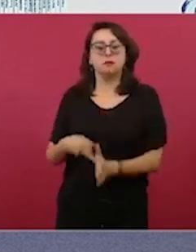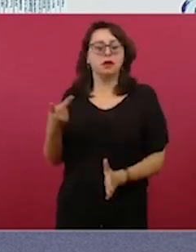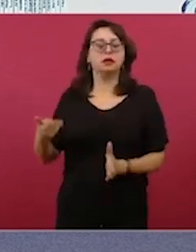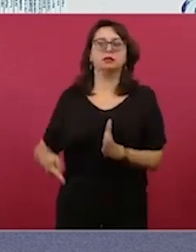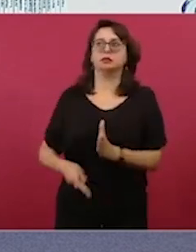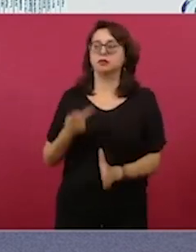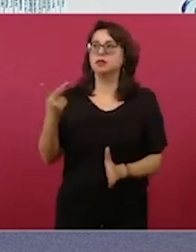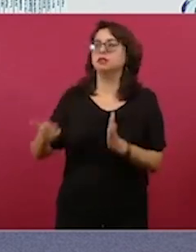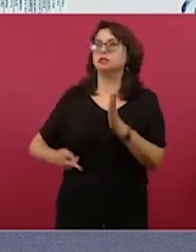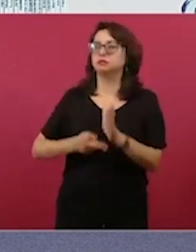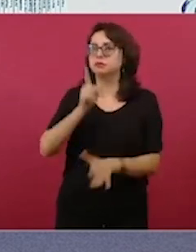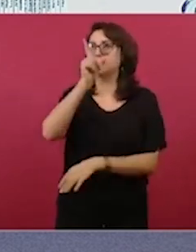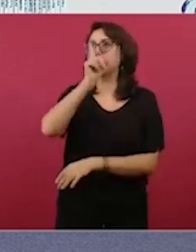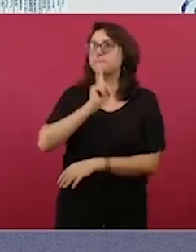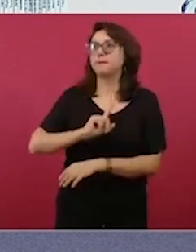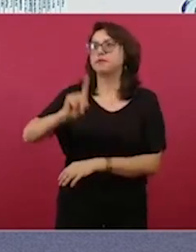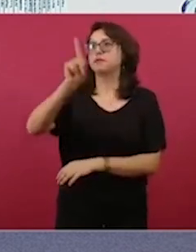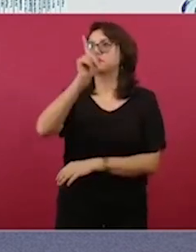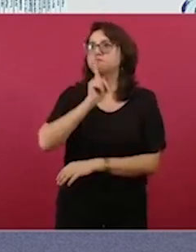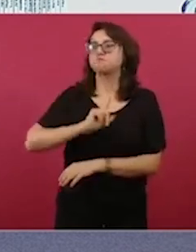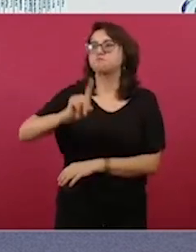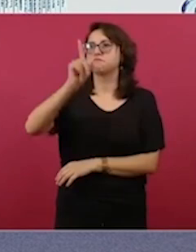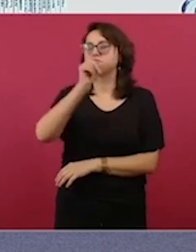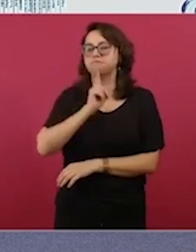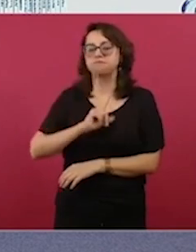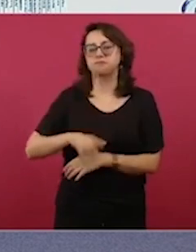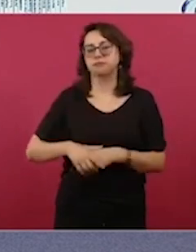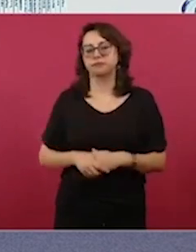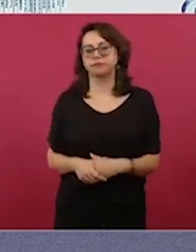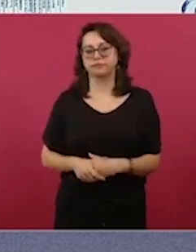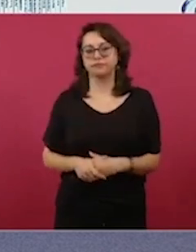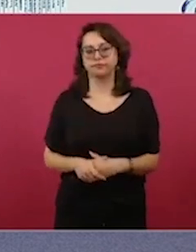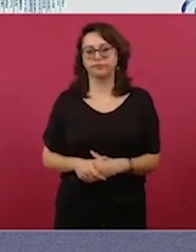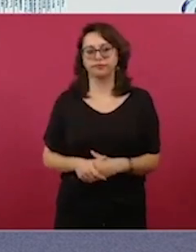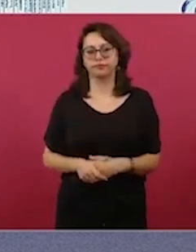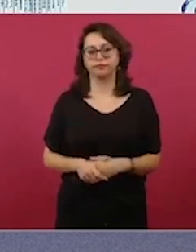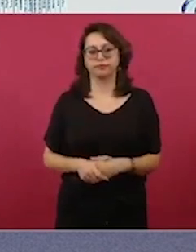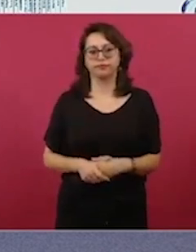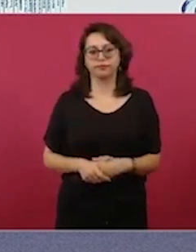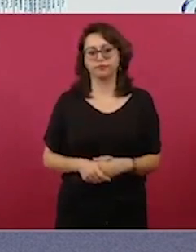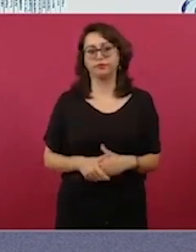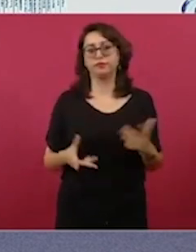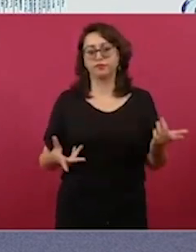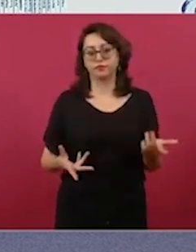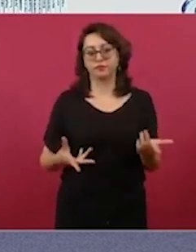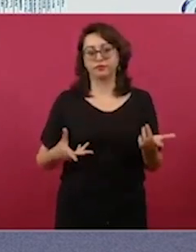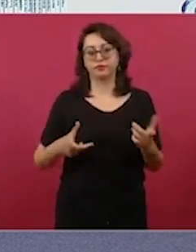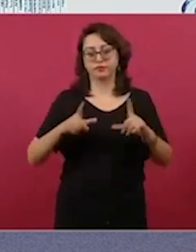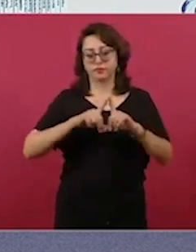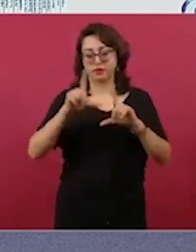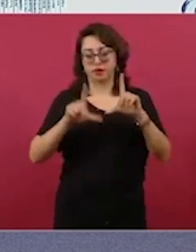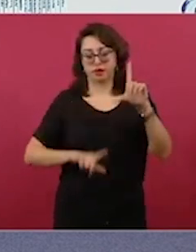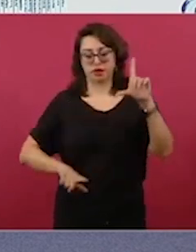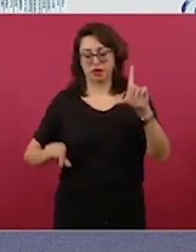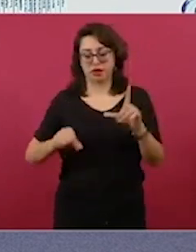los medios de manipulación nacionales y extranjeros.